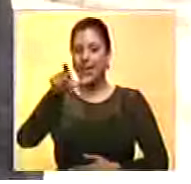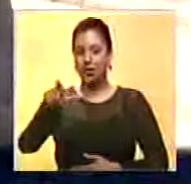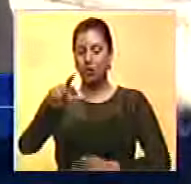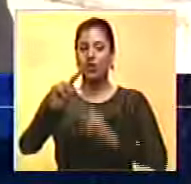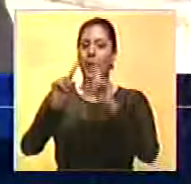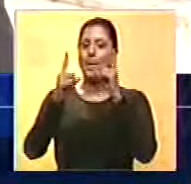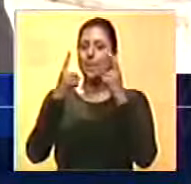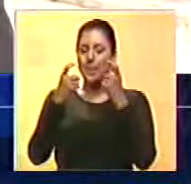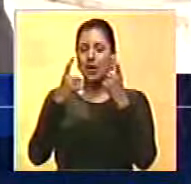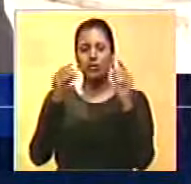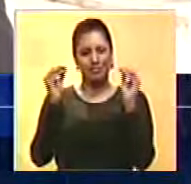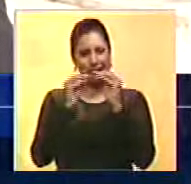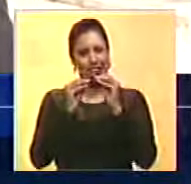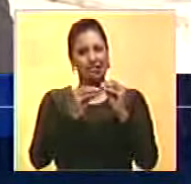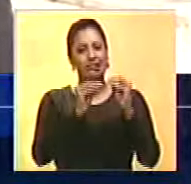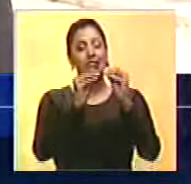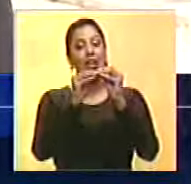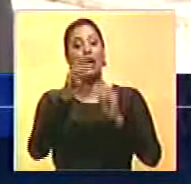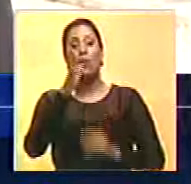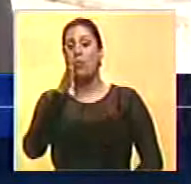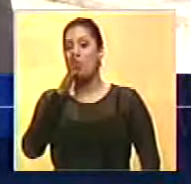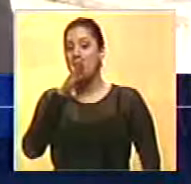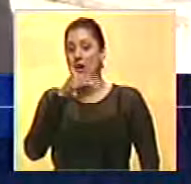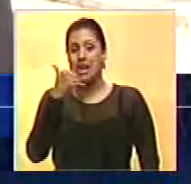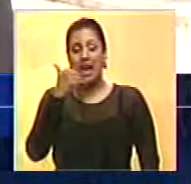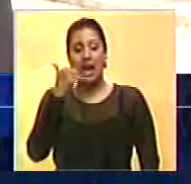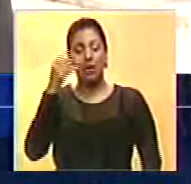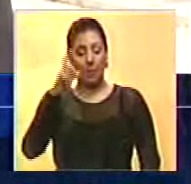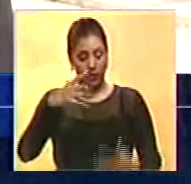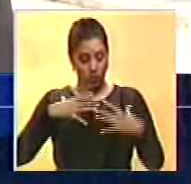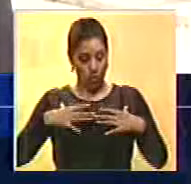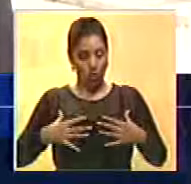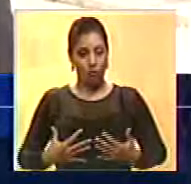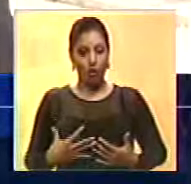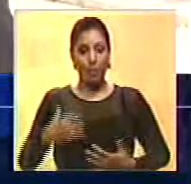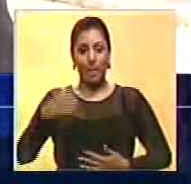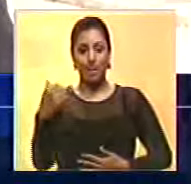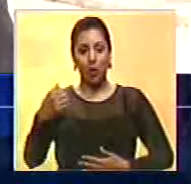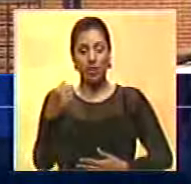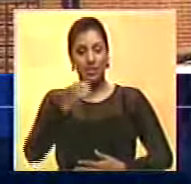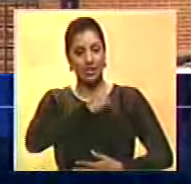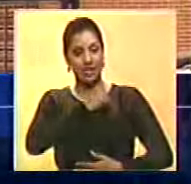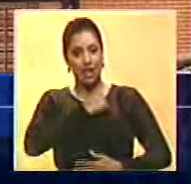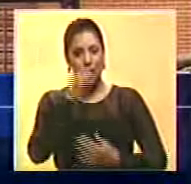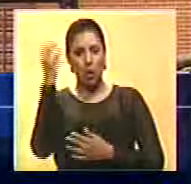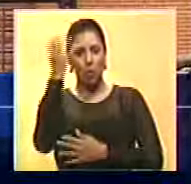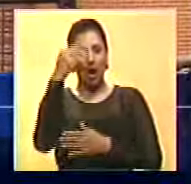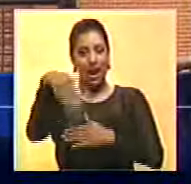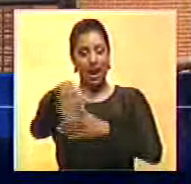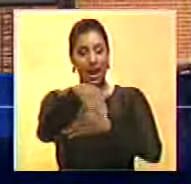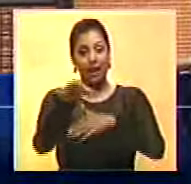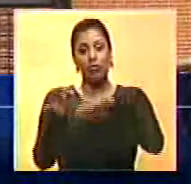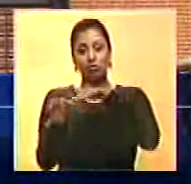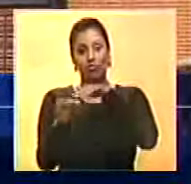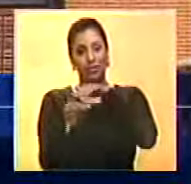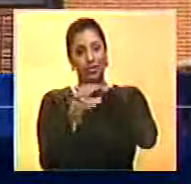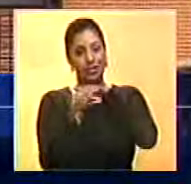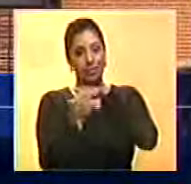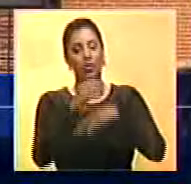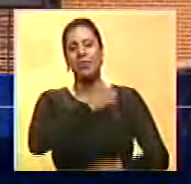consultadas coinciden en la ausencia de uniformados de la policía de Chacao patrullando las calles del municipio.